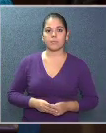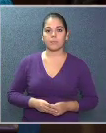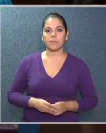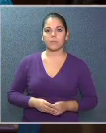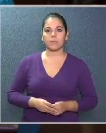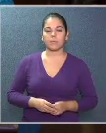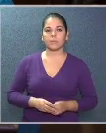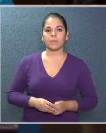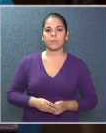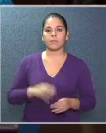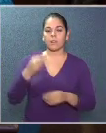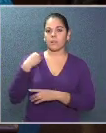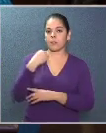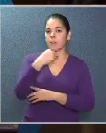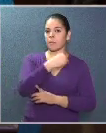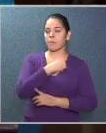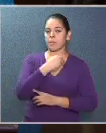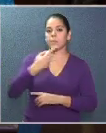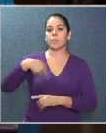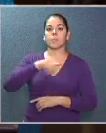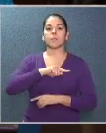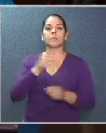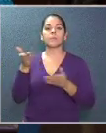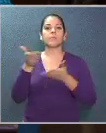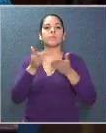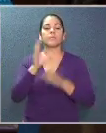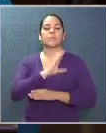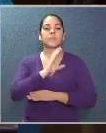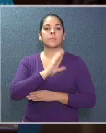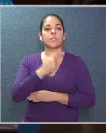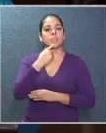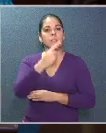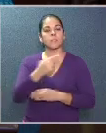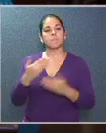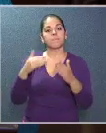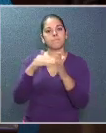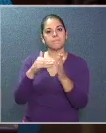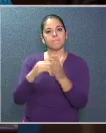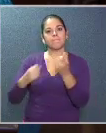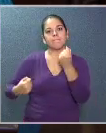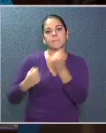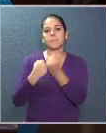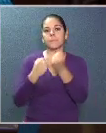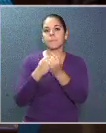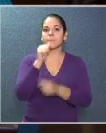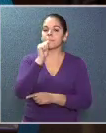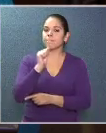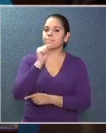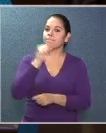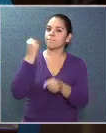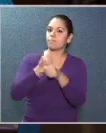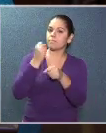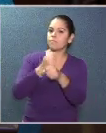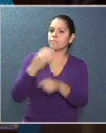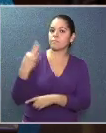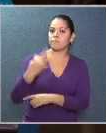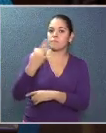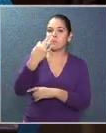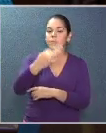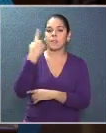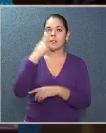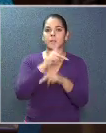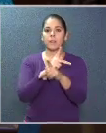A los miembros de nuestros servicios de policía, le reitero mi apoyo a la sacrificada labor que todos los días realizan